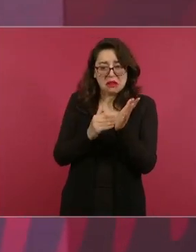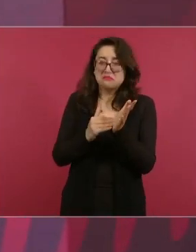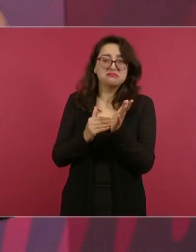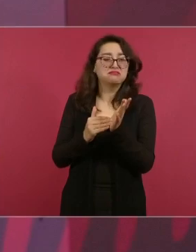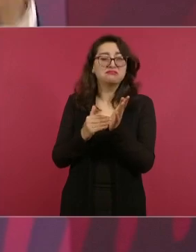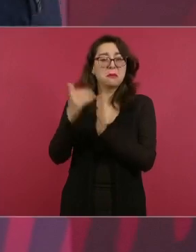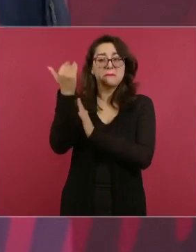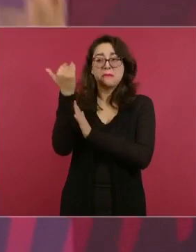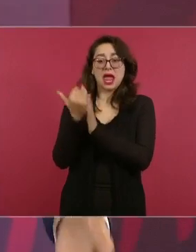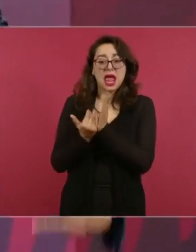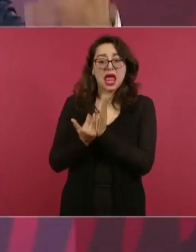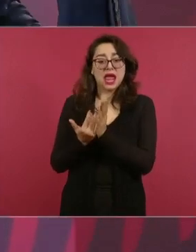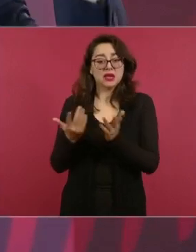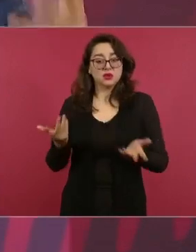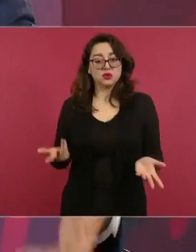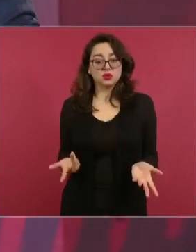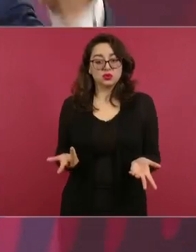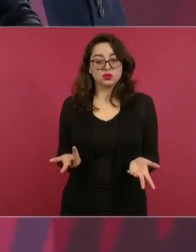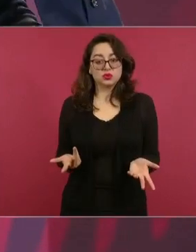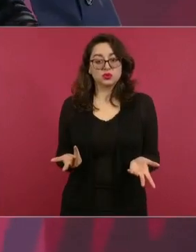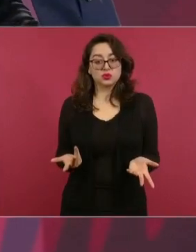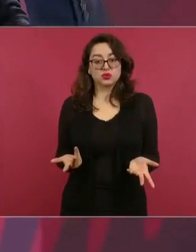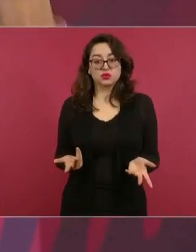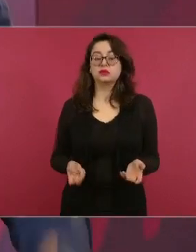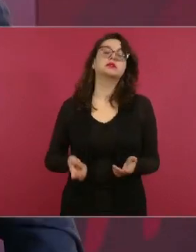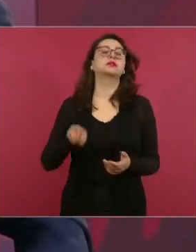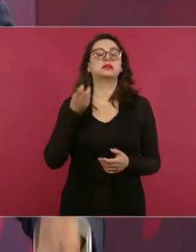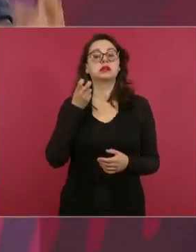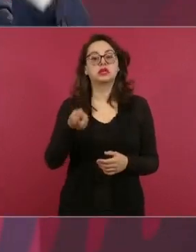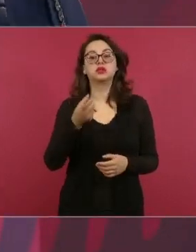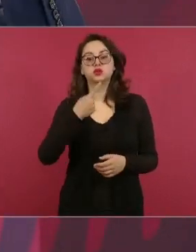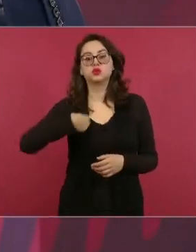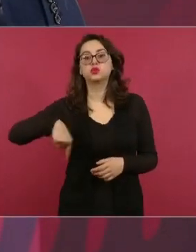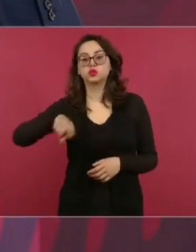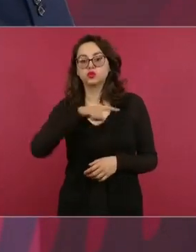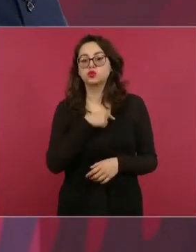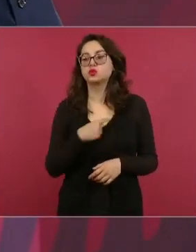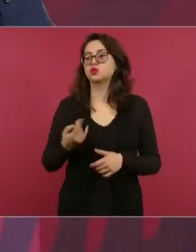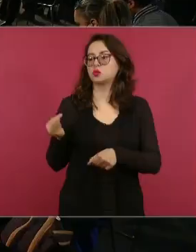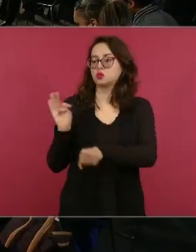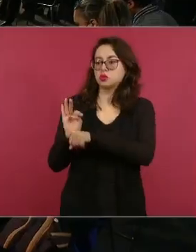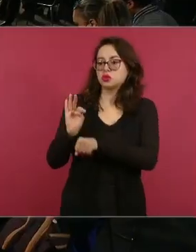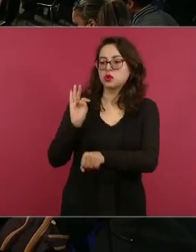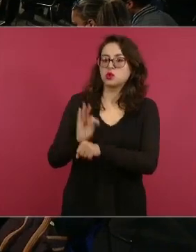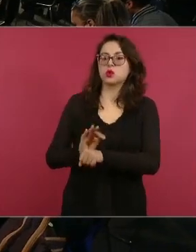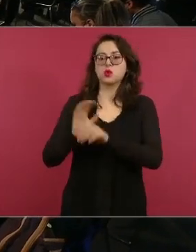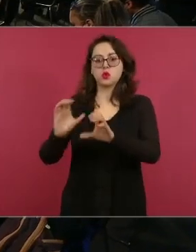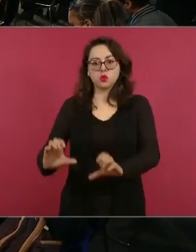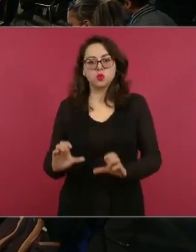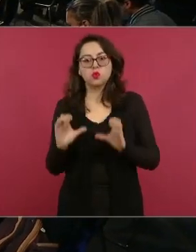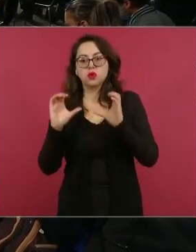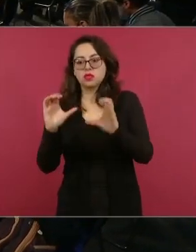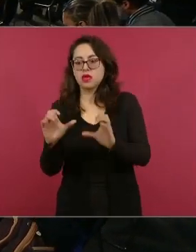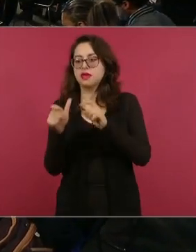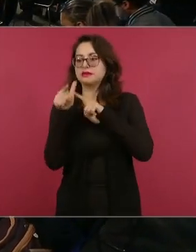fentanilo. y por eso también tenemos que evitarlo, porque si eso